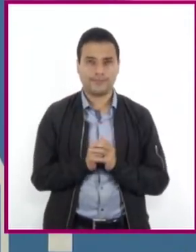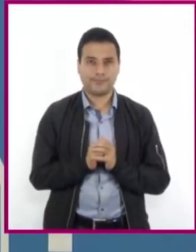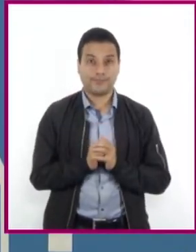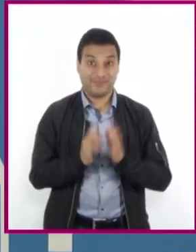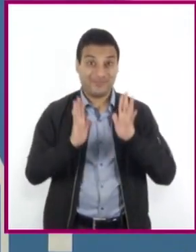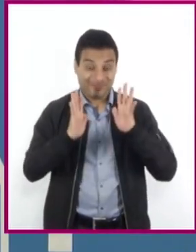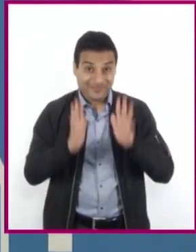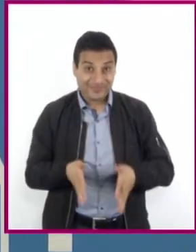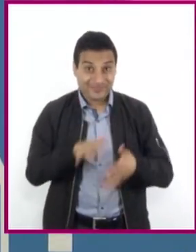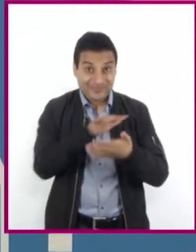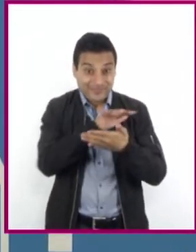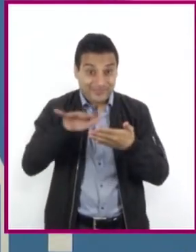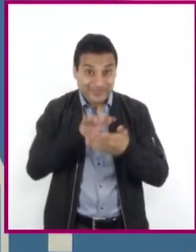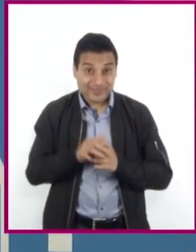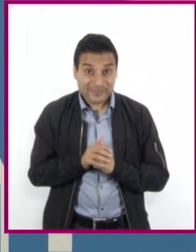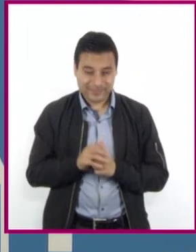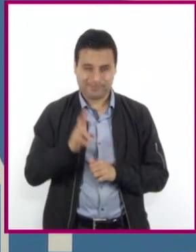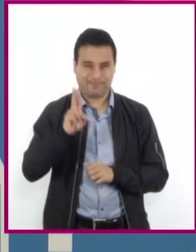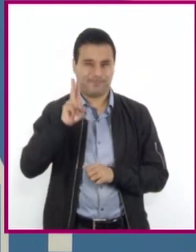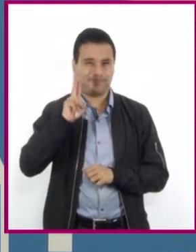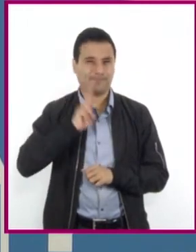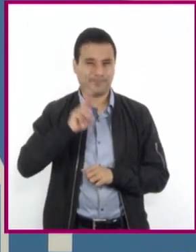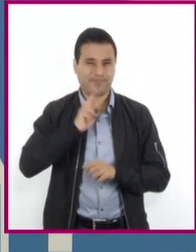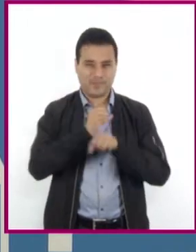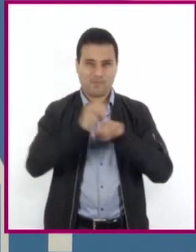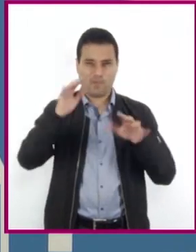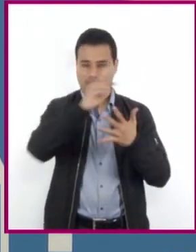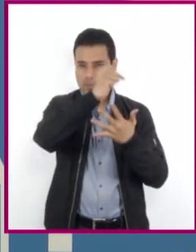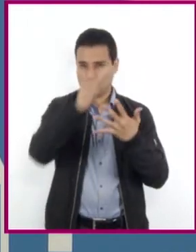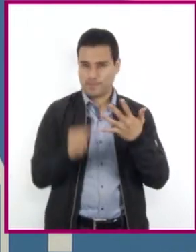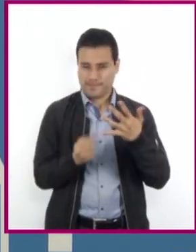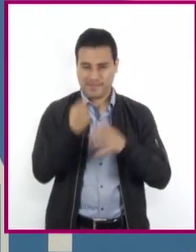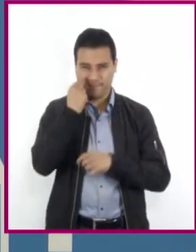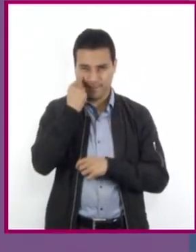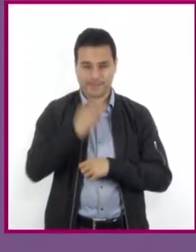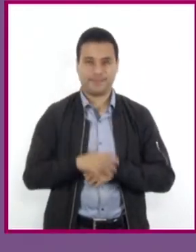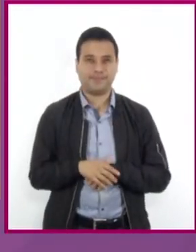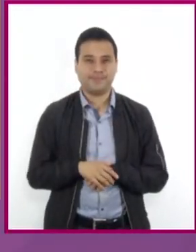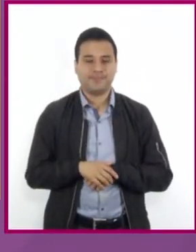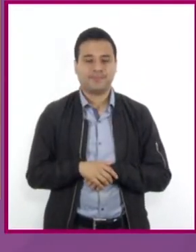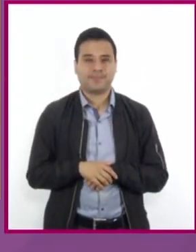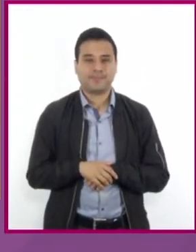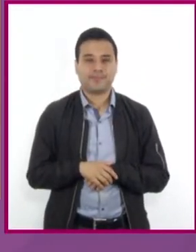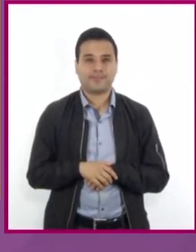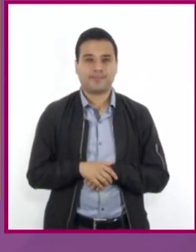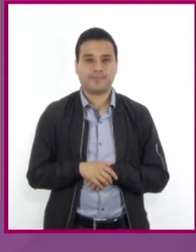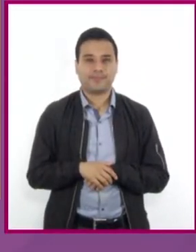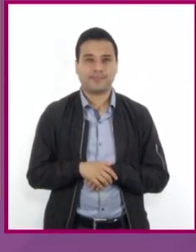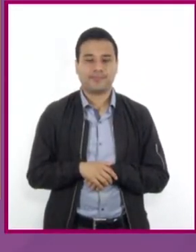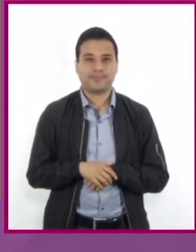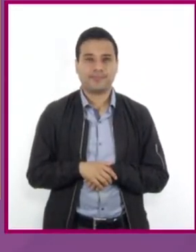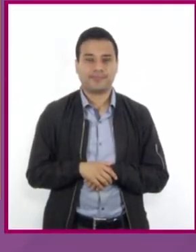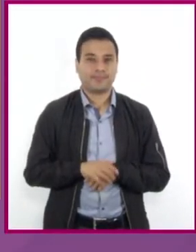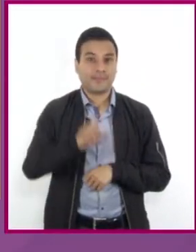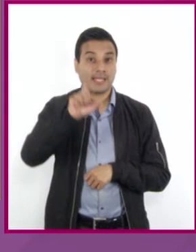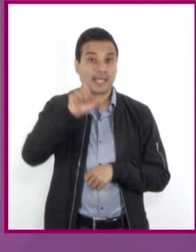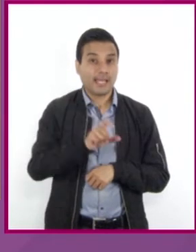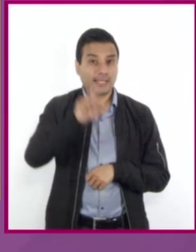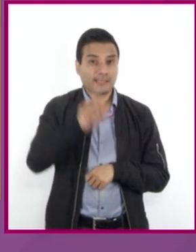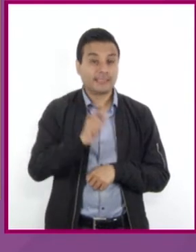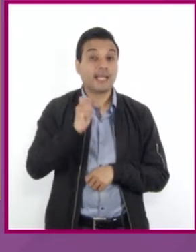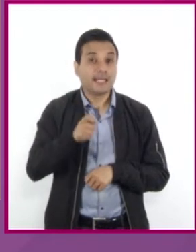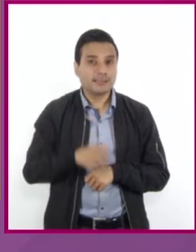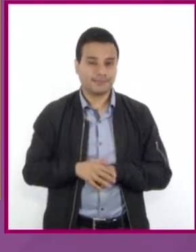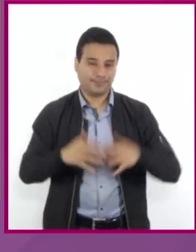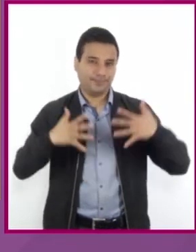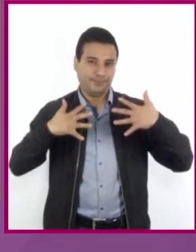leído el problema, analizaremos los datos. Empecemos con la resolución. Llamaremos a X al número de